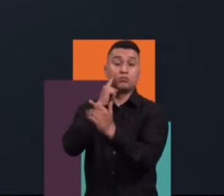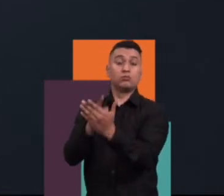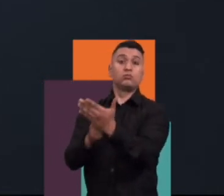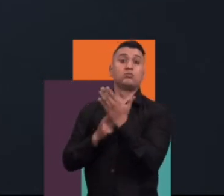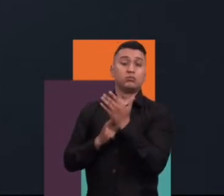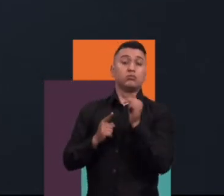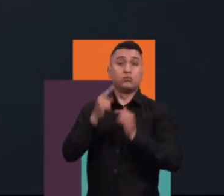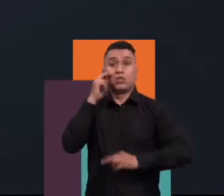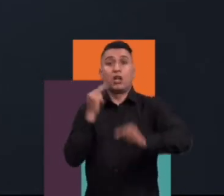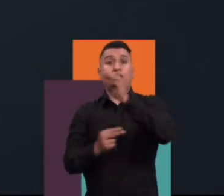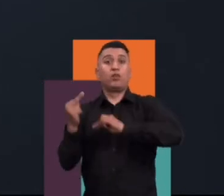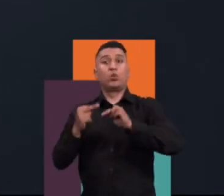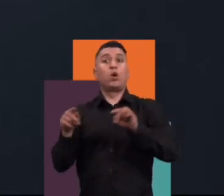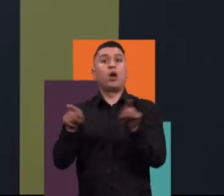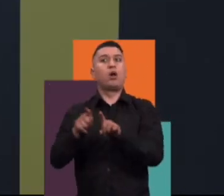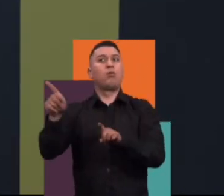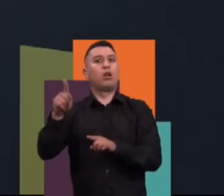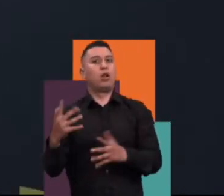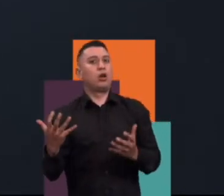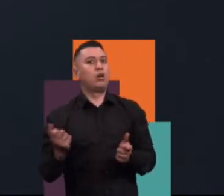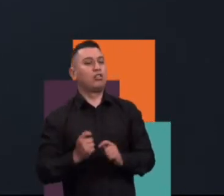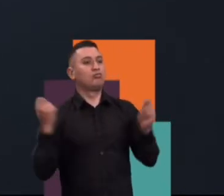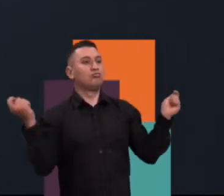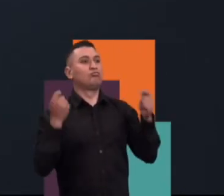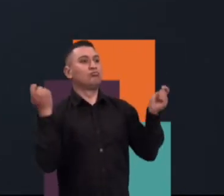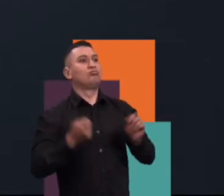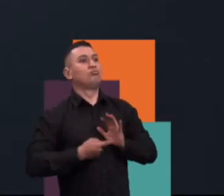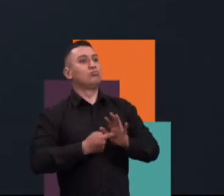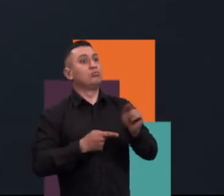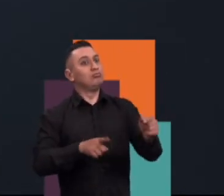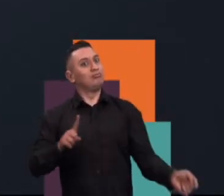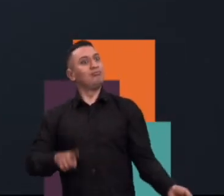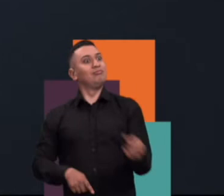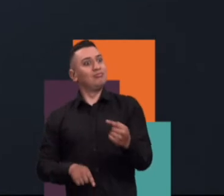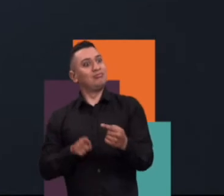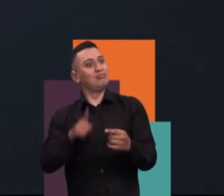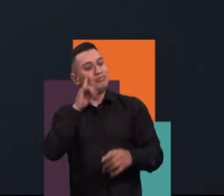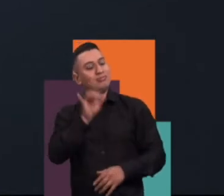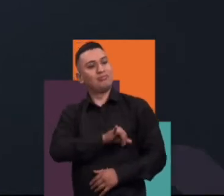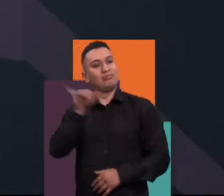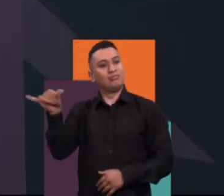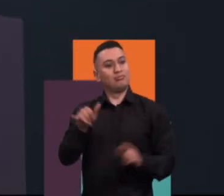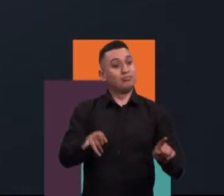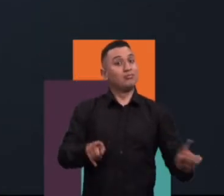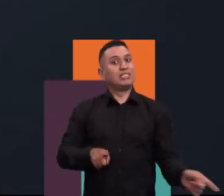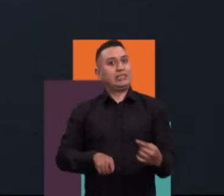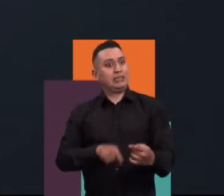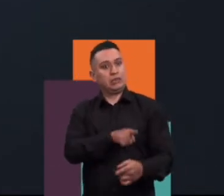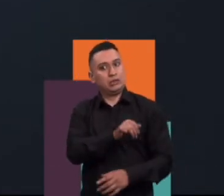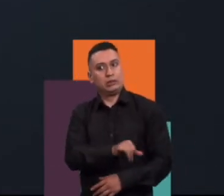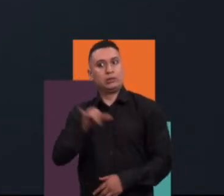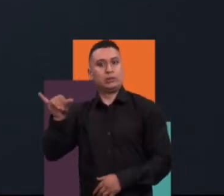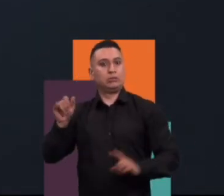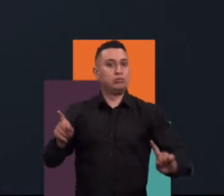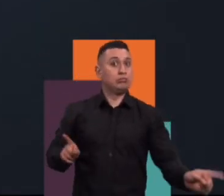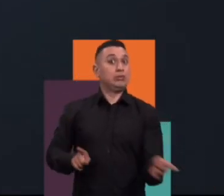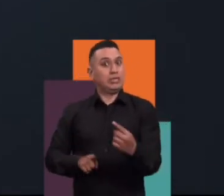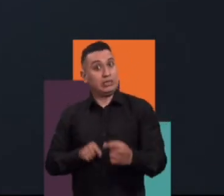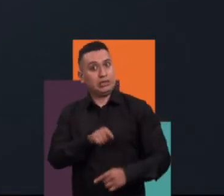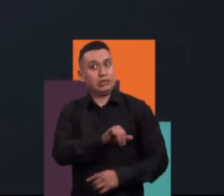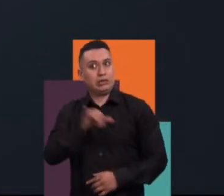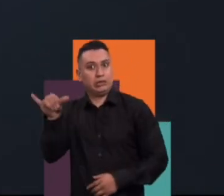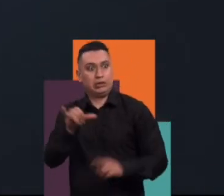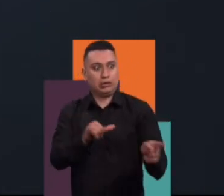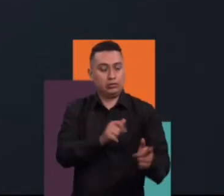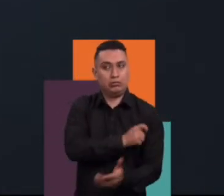han vuelto también una forma de promoción turística de destinos. Entonces, personas pueden consumir